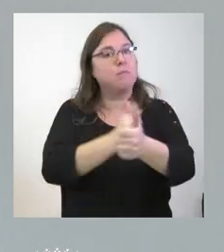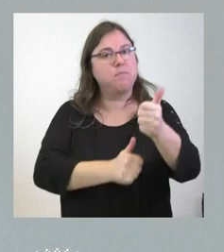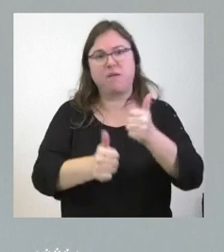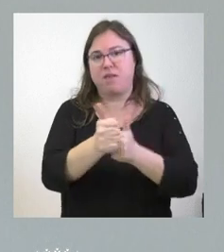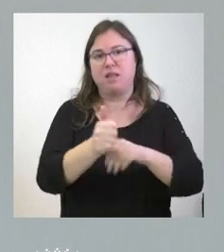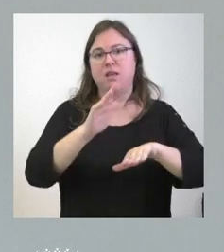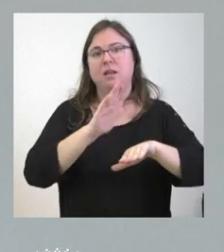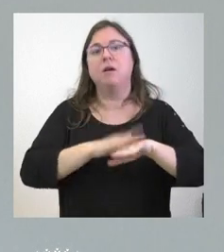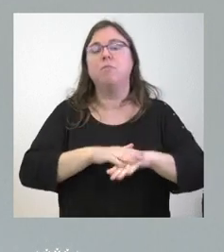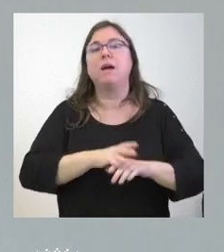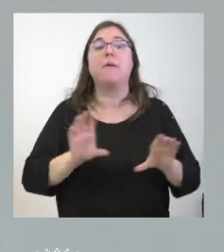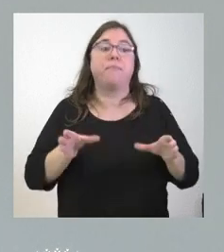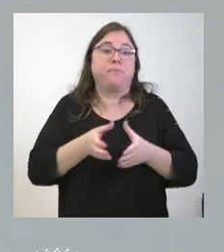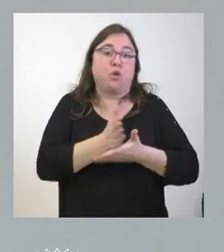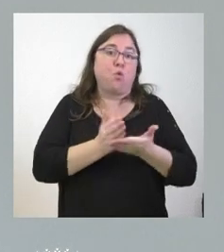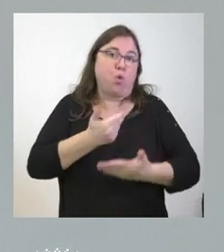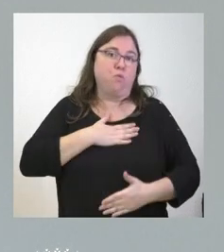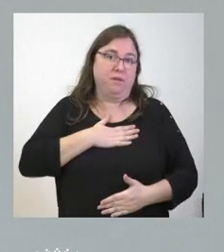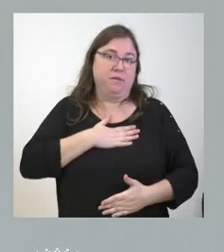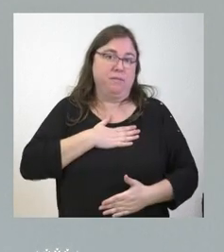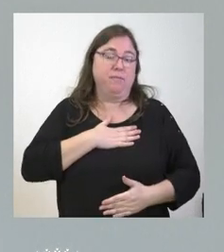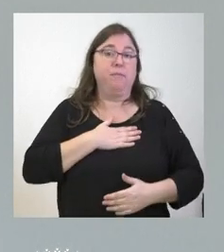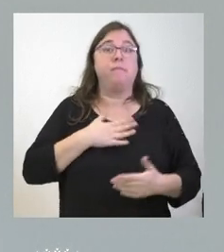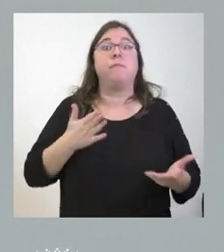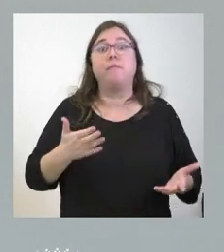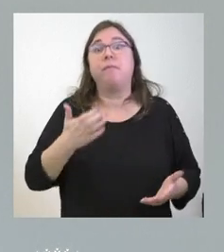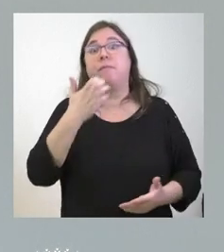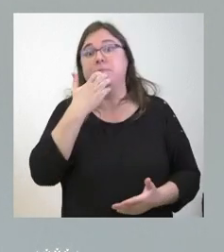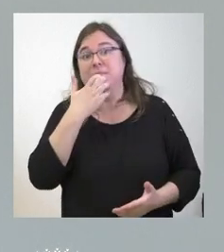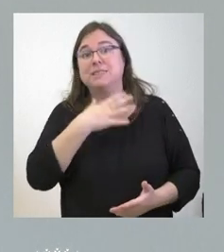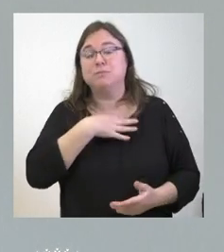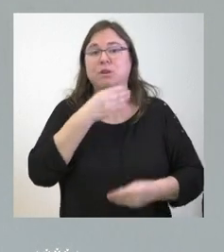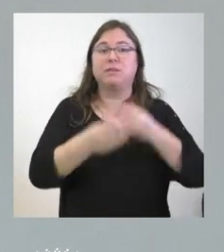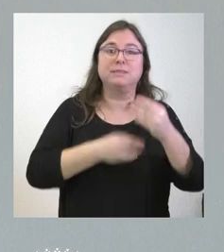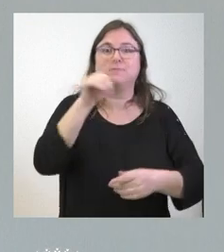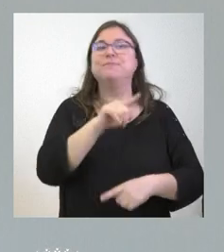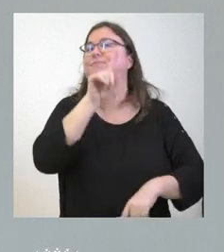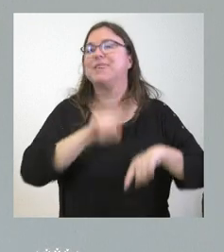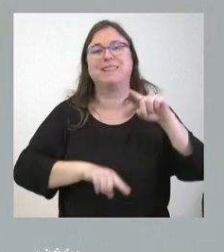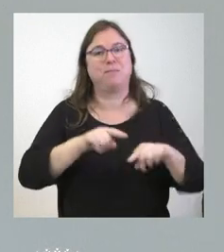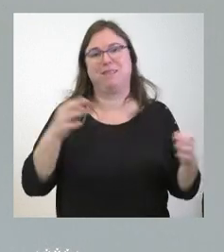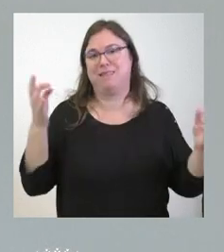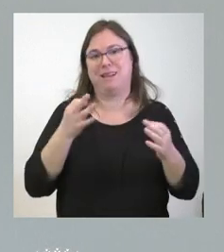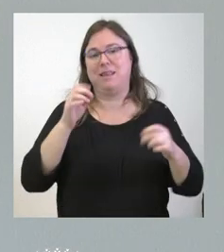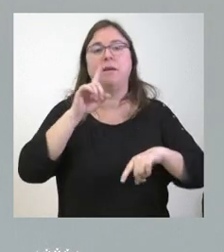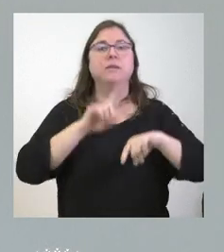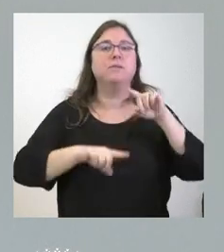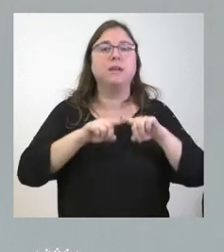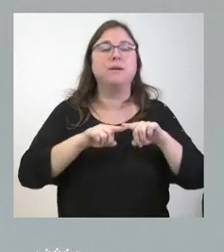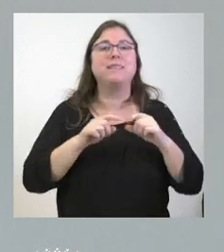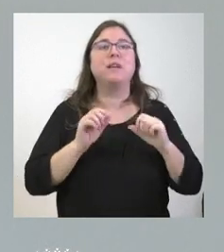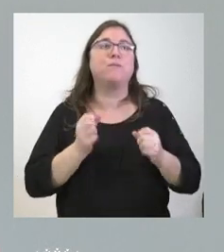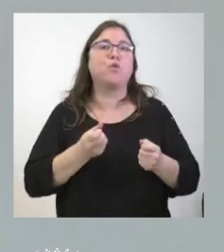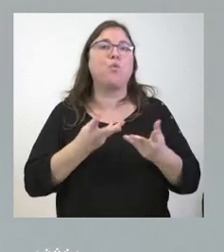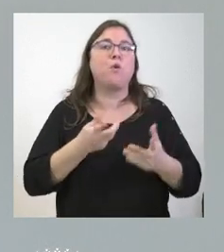dentro de nuestra comunidad autónoma. Este es el criterio. El que lo podamos hacer en mayor o menor medida va a depender en gran parte del número de objeciones de